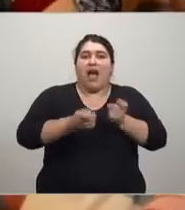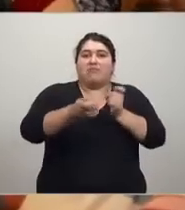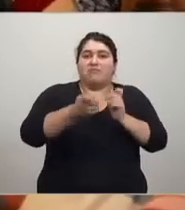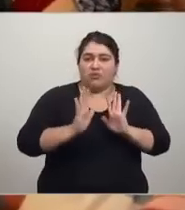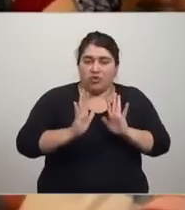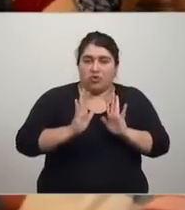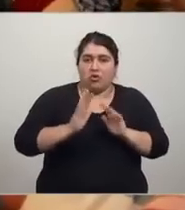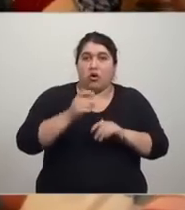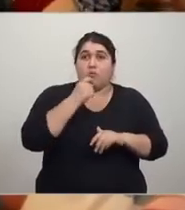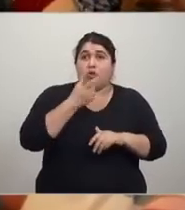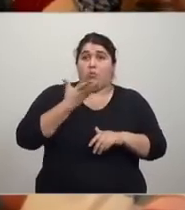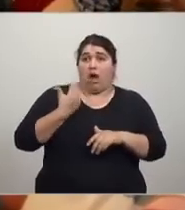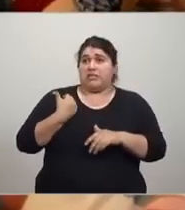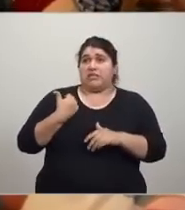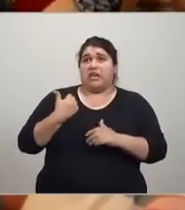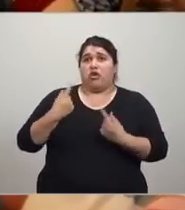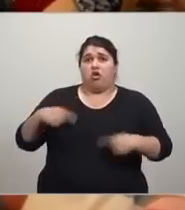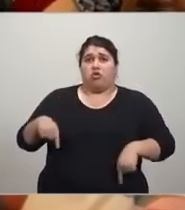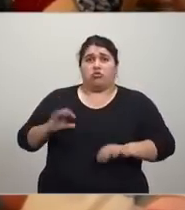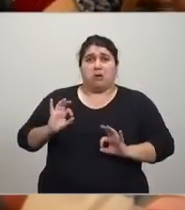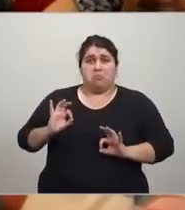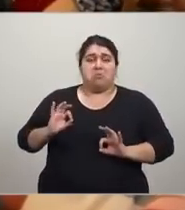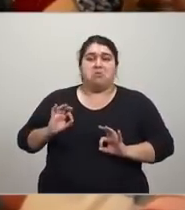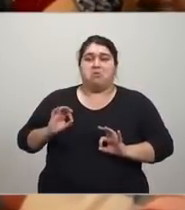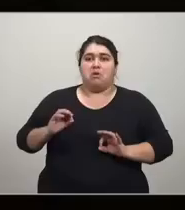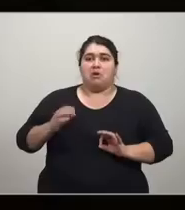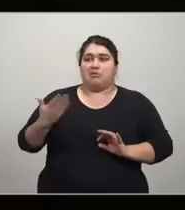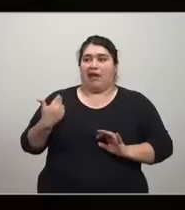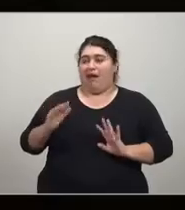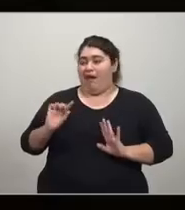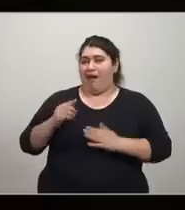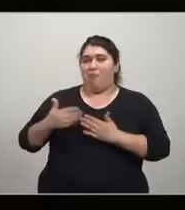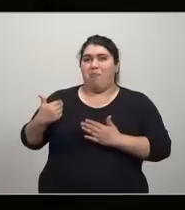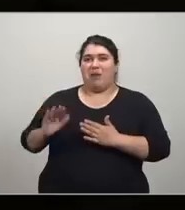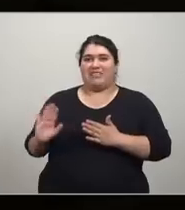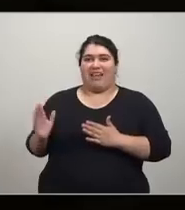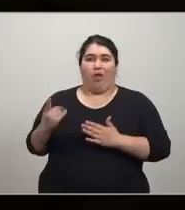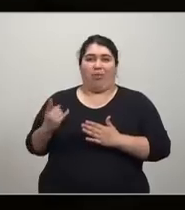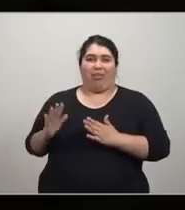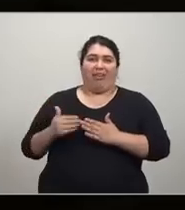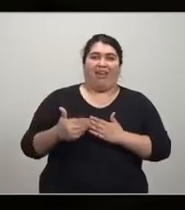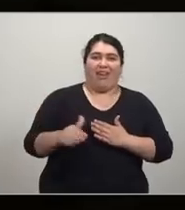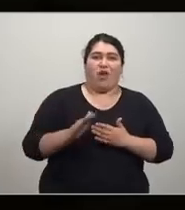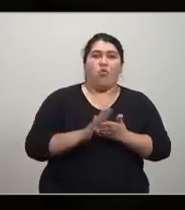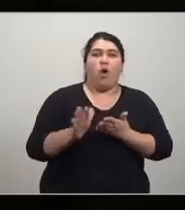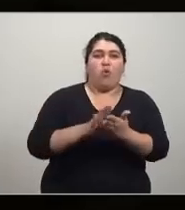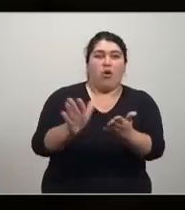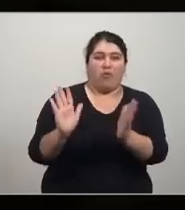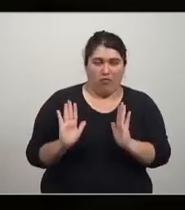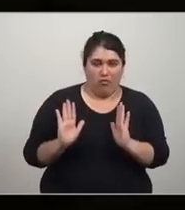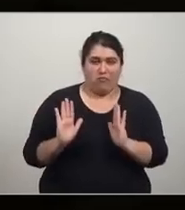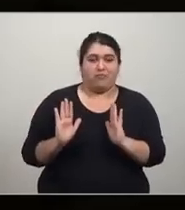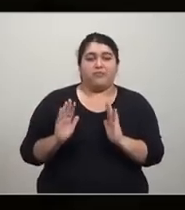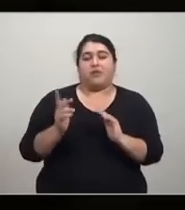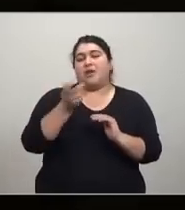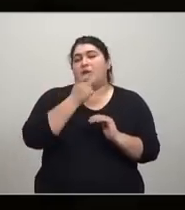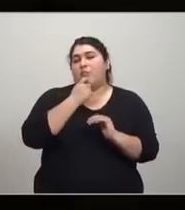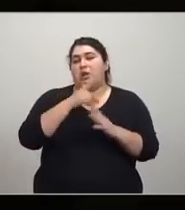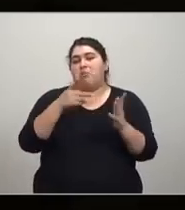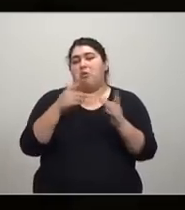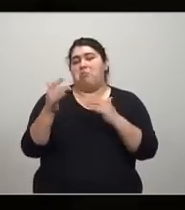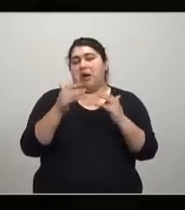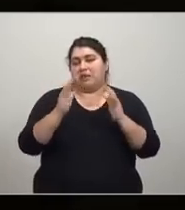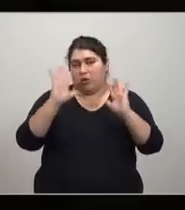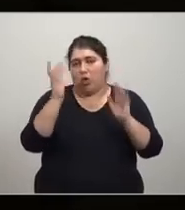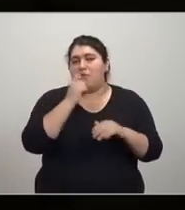es cierto hoy no es cierto mañana, como lo definió un autor, es un partido de fútbol, pero las reglas, o un partido de algún deporte,